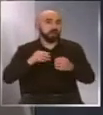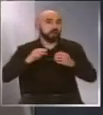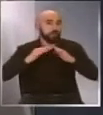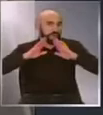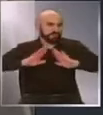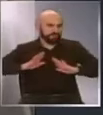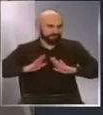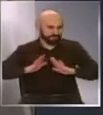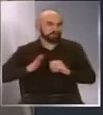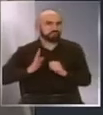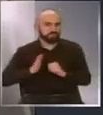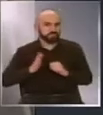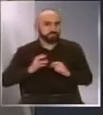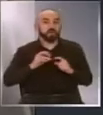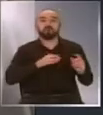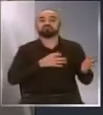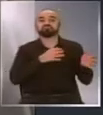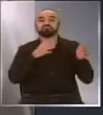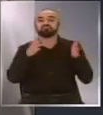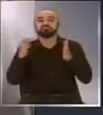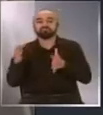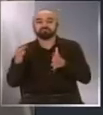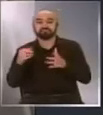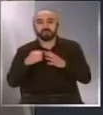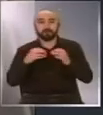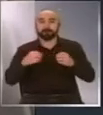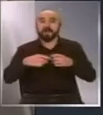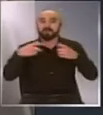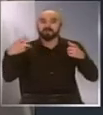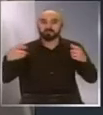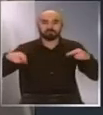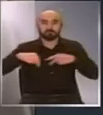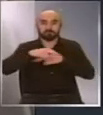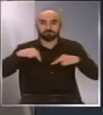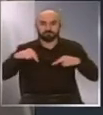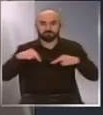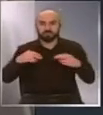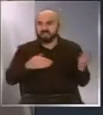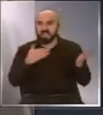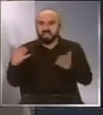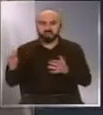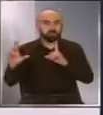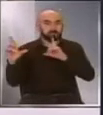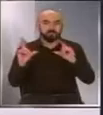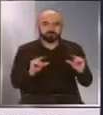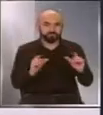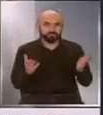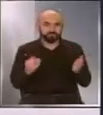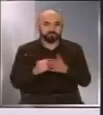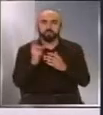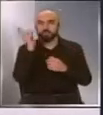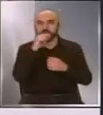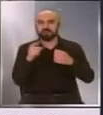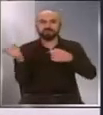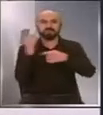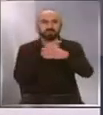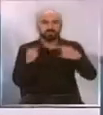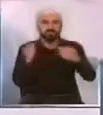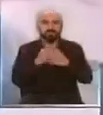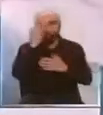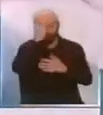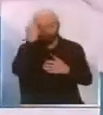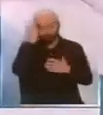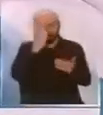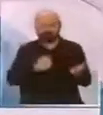movilidad a fines de agosto era mayor que la movilidad de la última semana de marzo cuando no había cuarentena alguna.